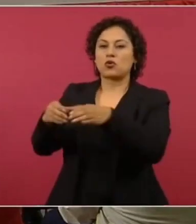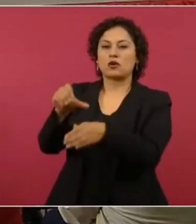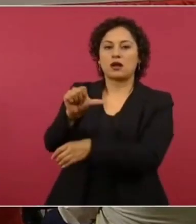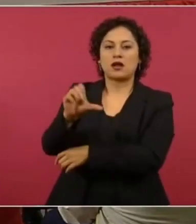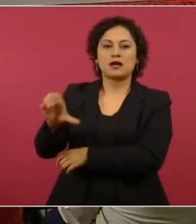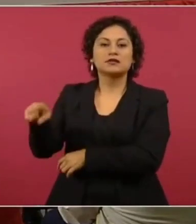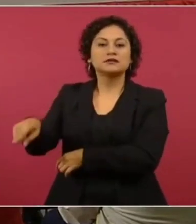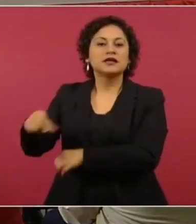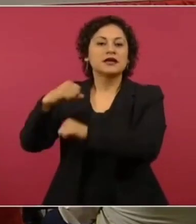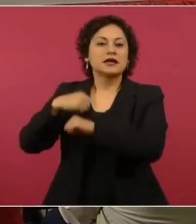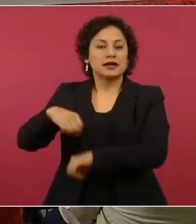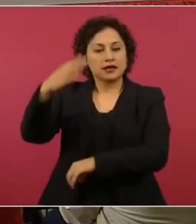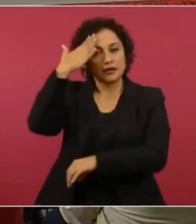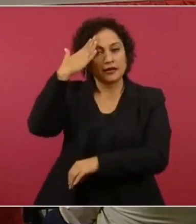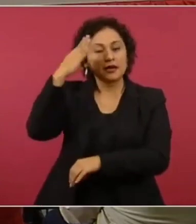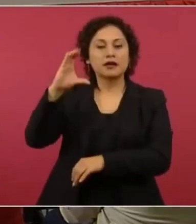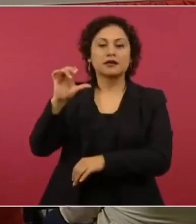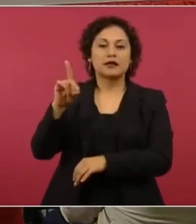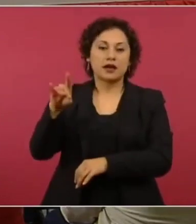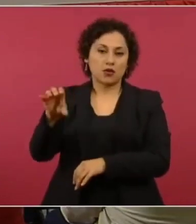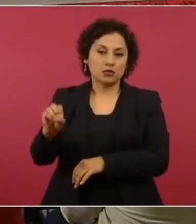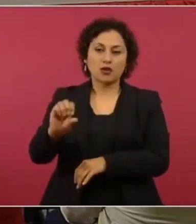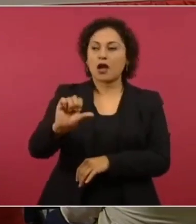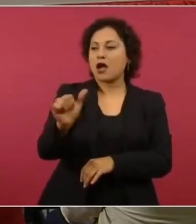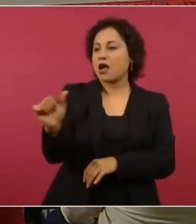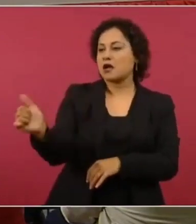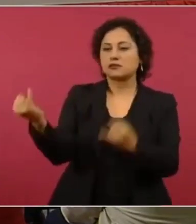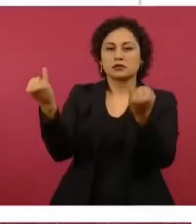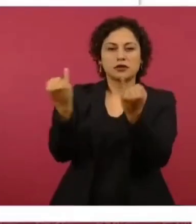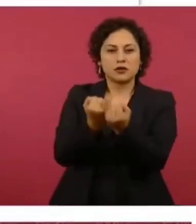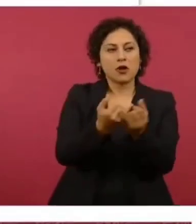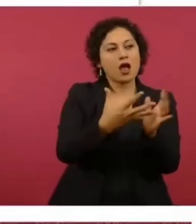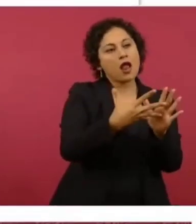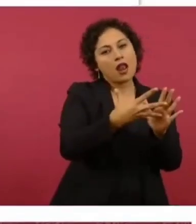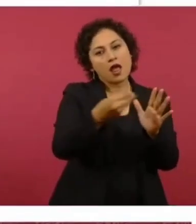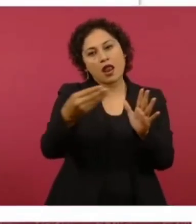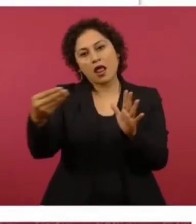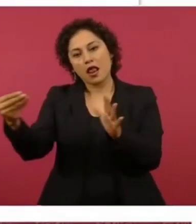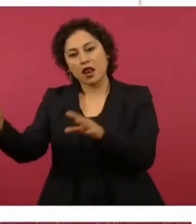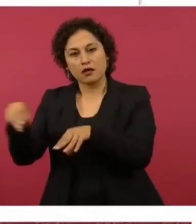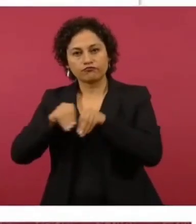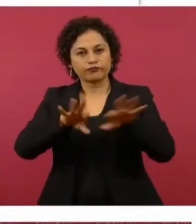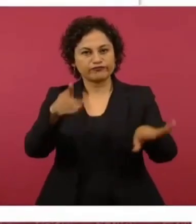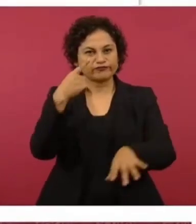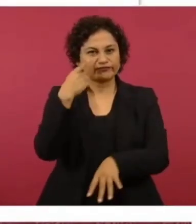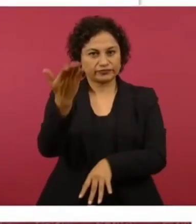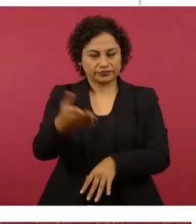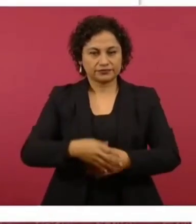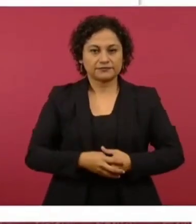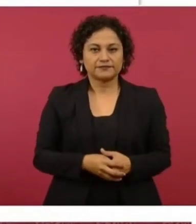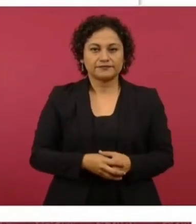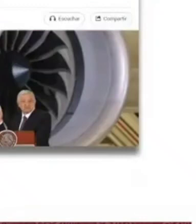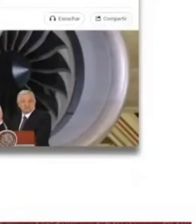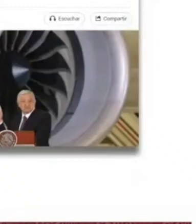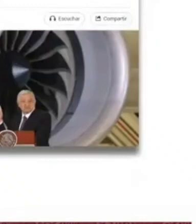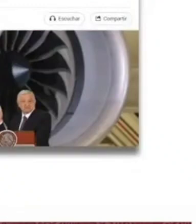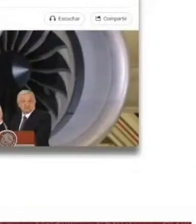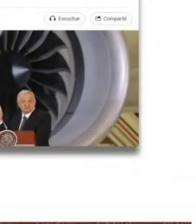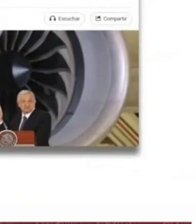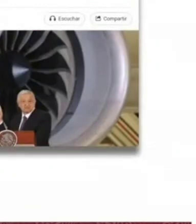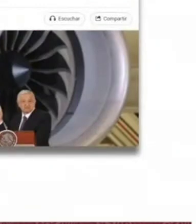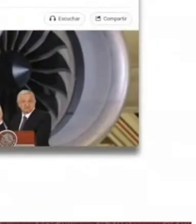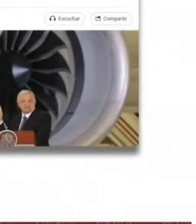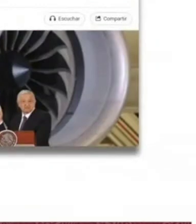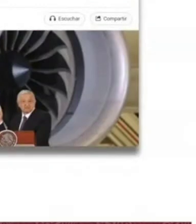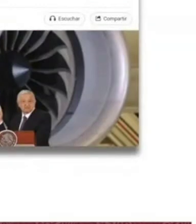González, entre muchos otros. Armaron, bueno, ya sabemos esto del nado sincronizado y la mentira